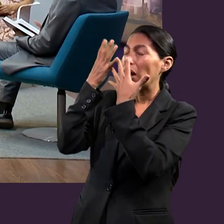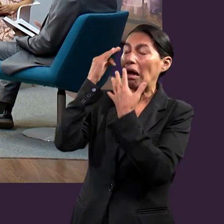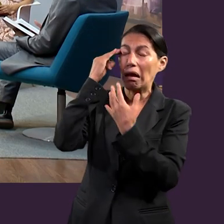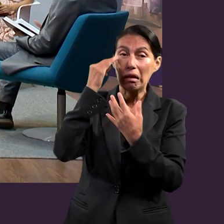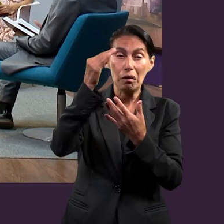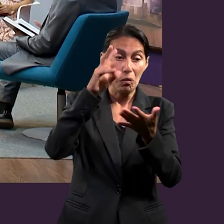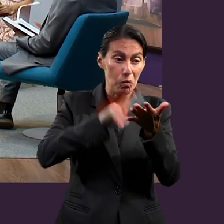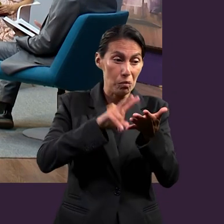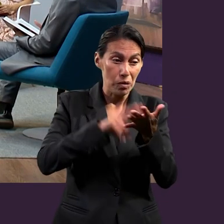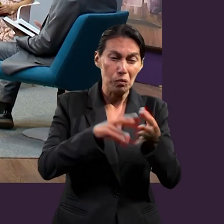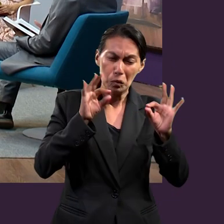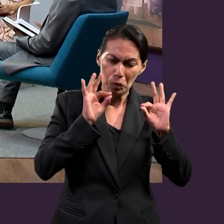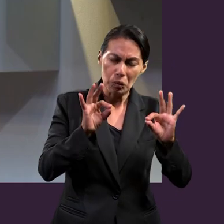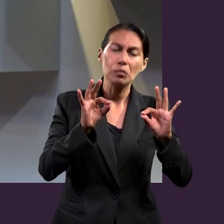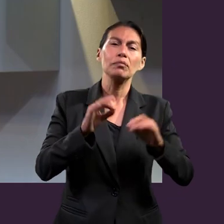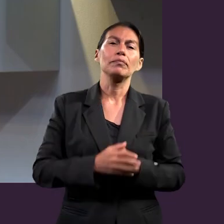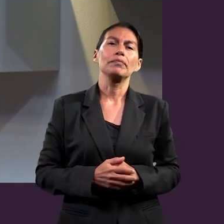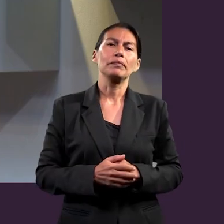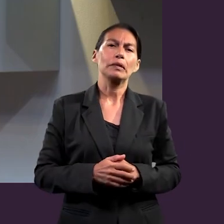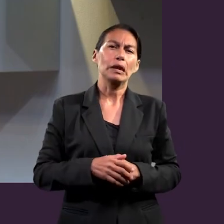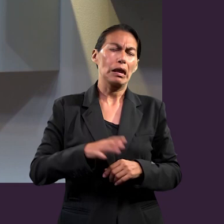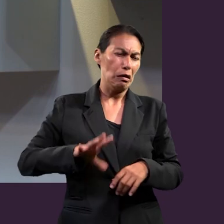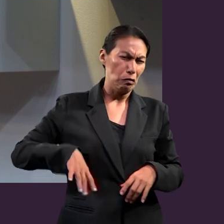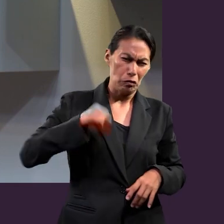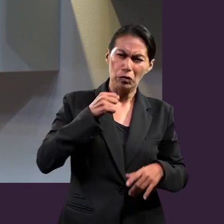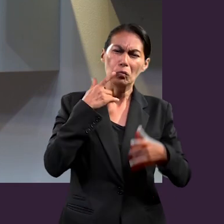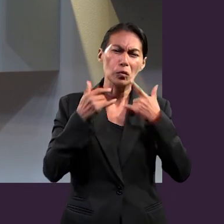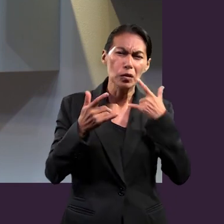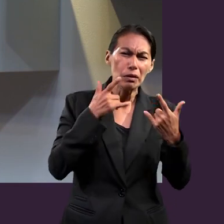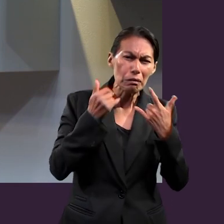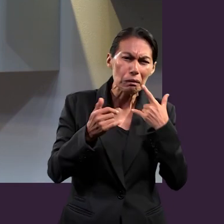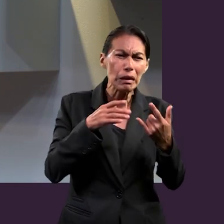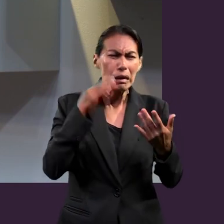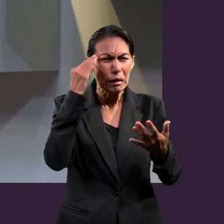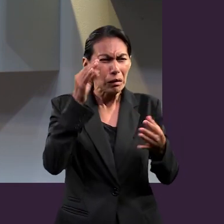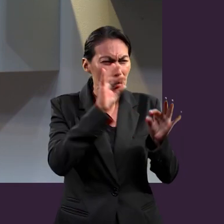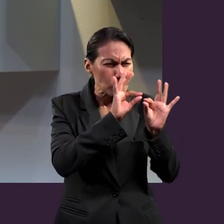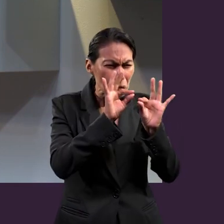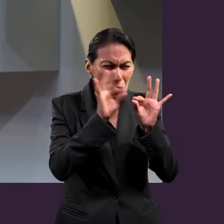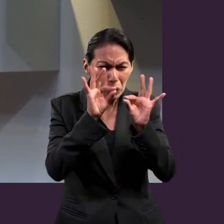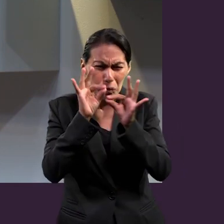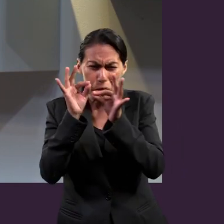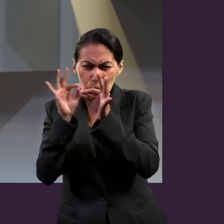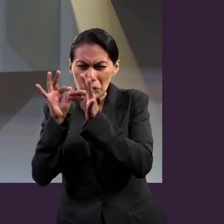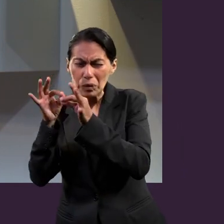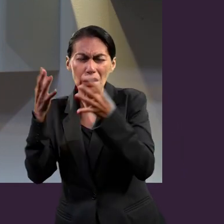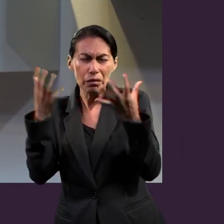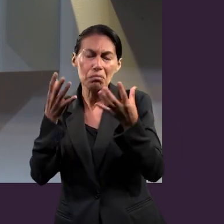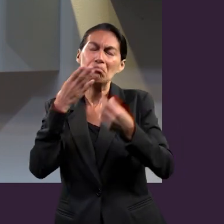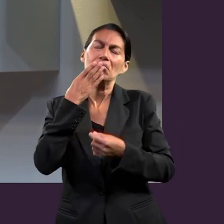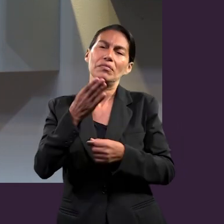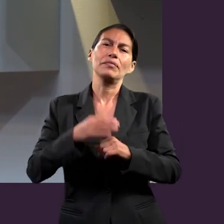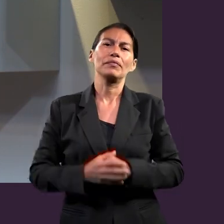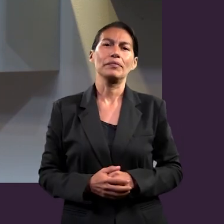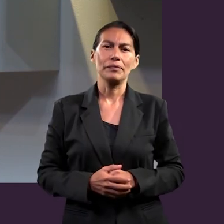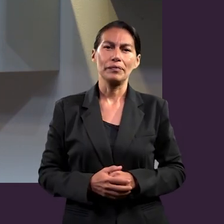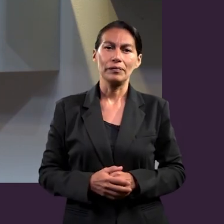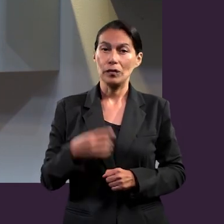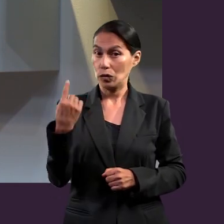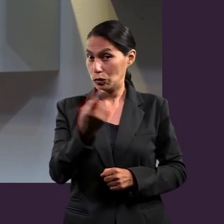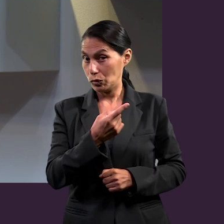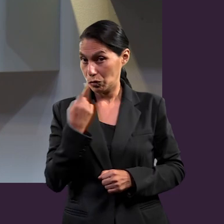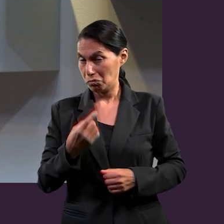es el tiempo, aprovecharlo así, sacar el máximo provecho del mismo, y poder entonces aprender